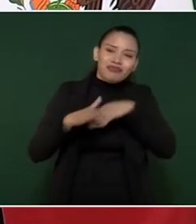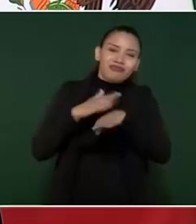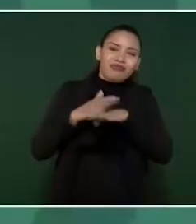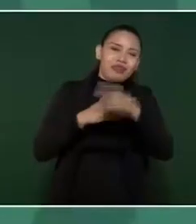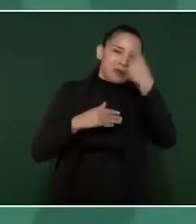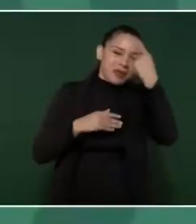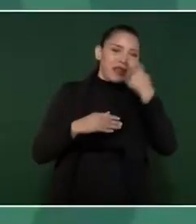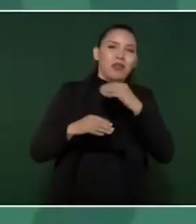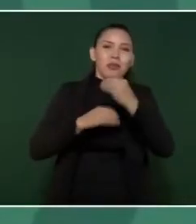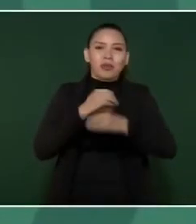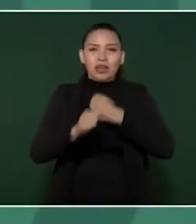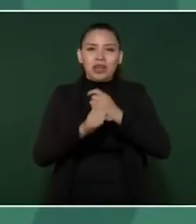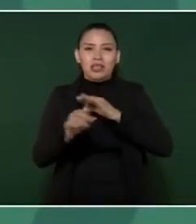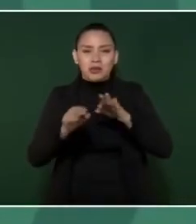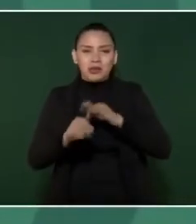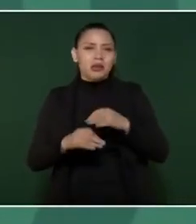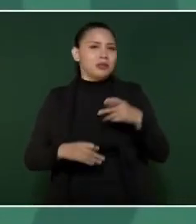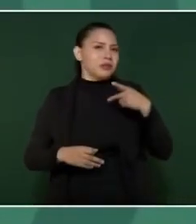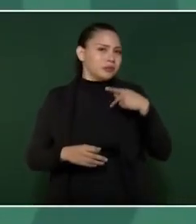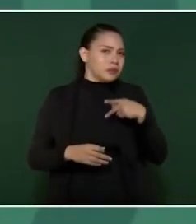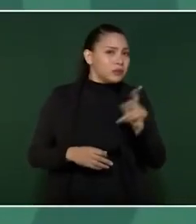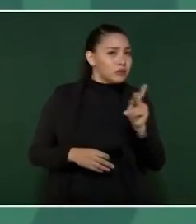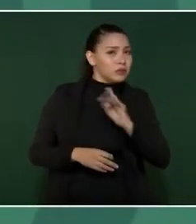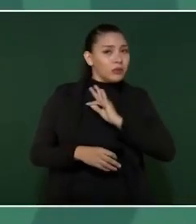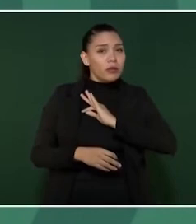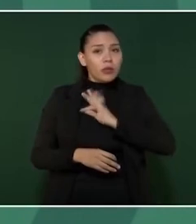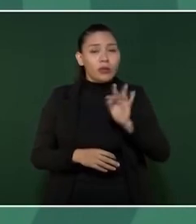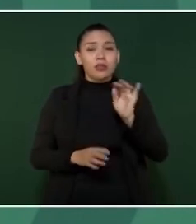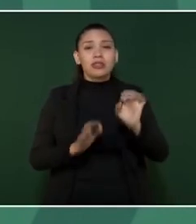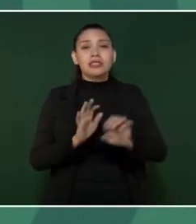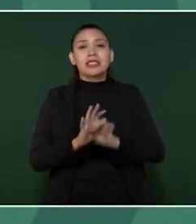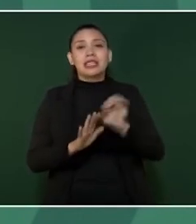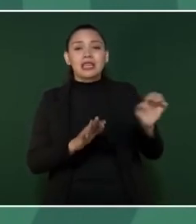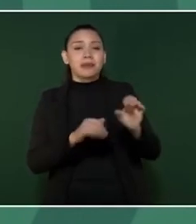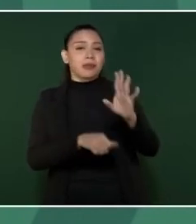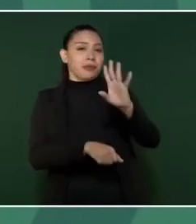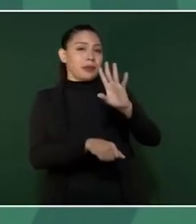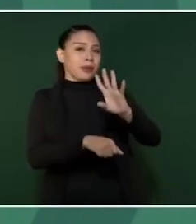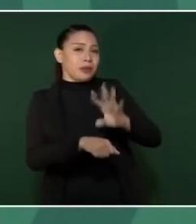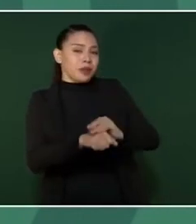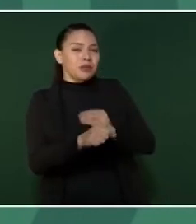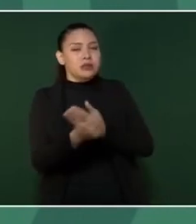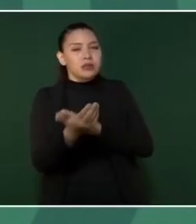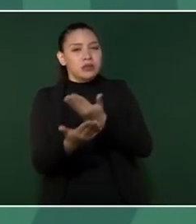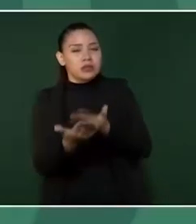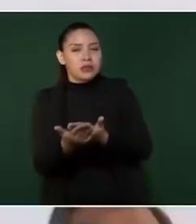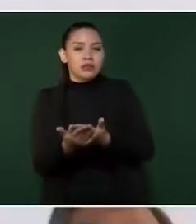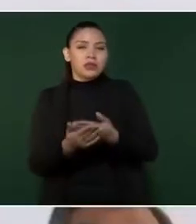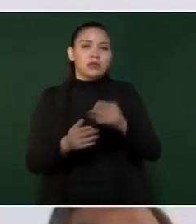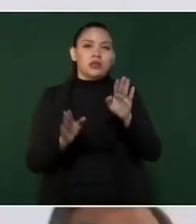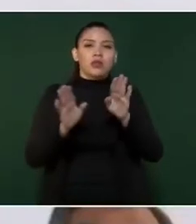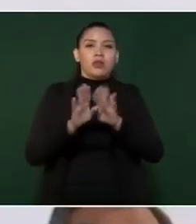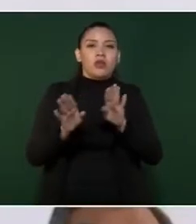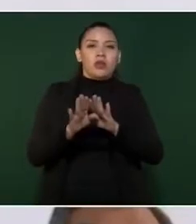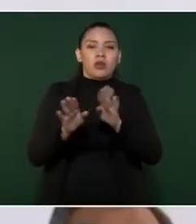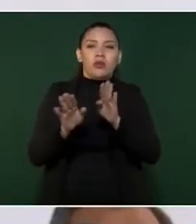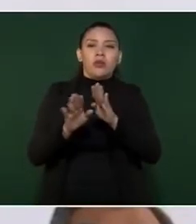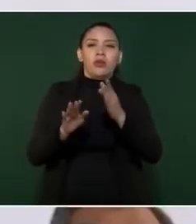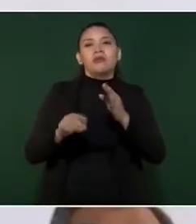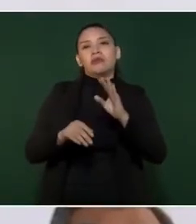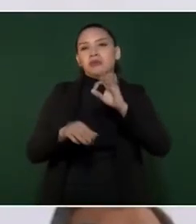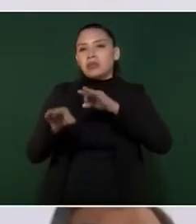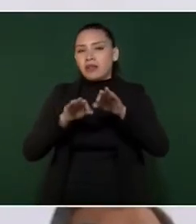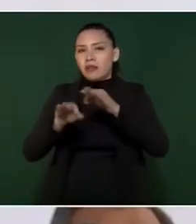pues que haya una manera de acceder a esos permisos o solicitudes y que no te obliguen a recorrer todo México,